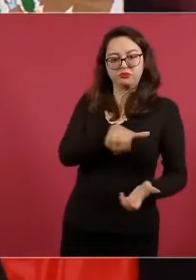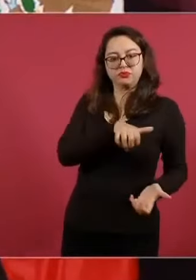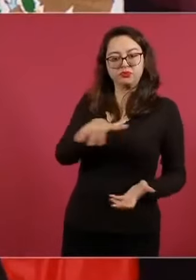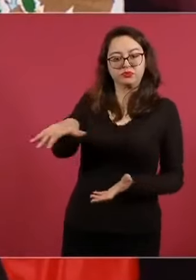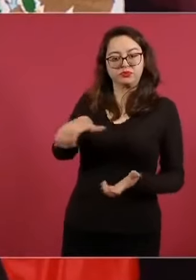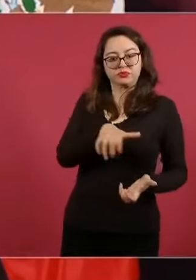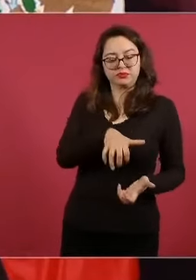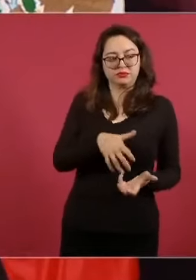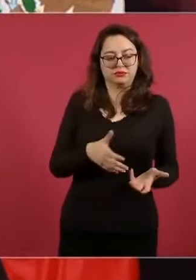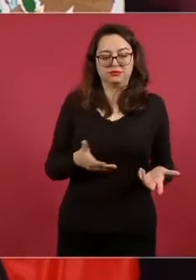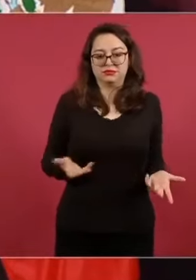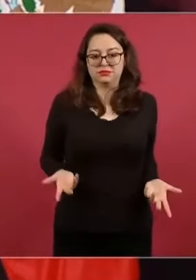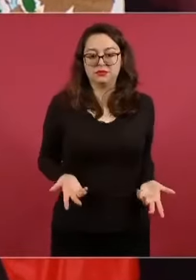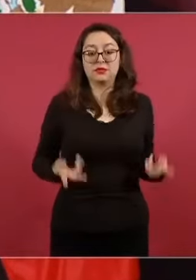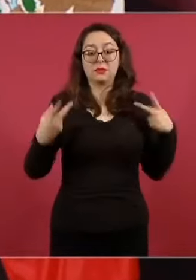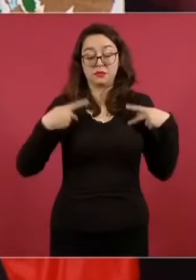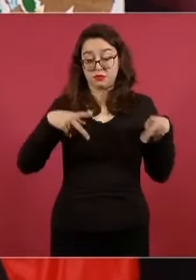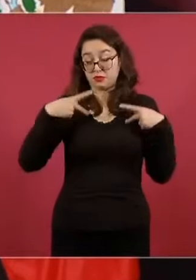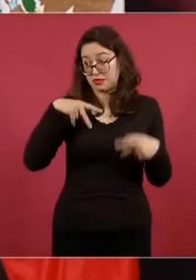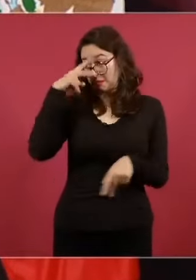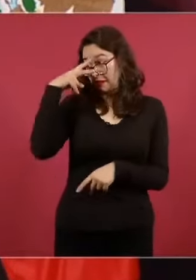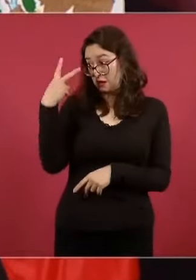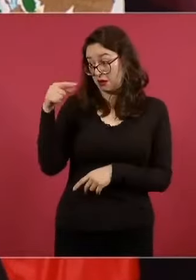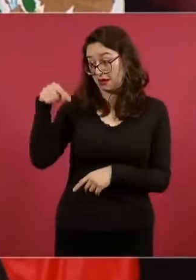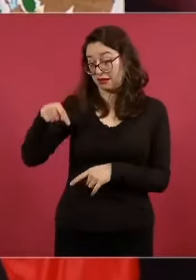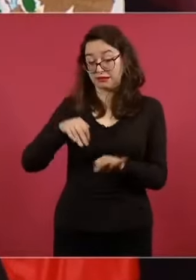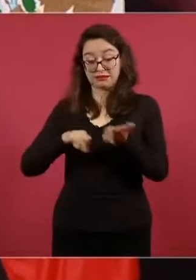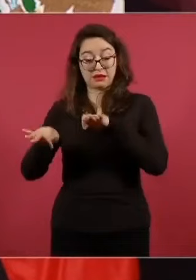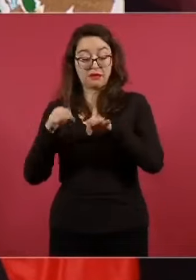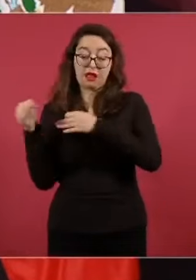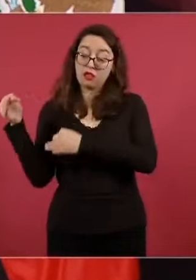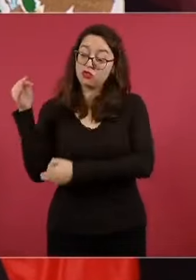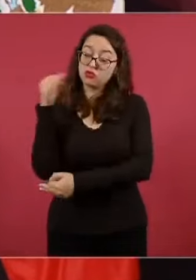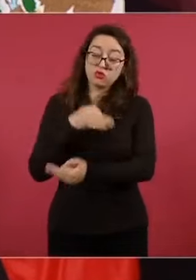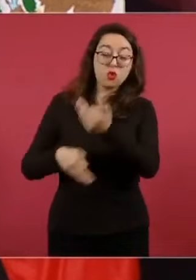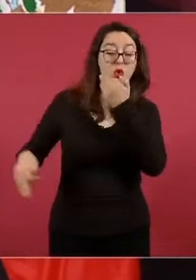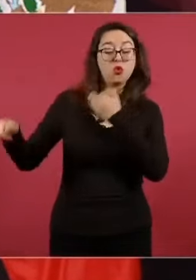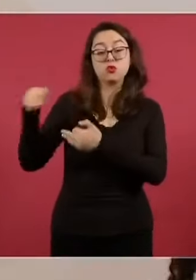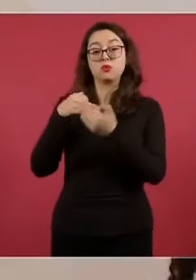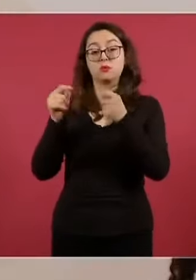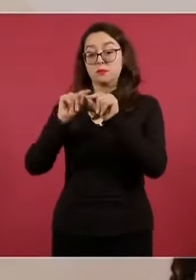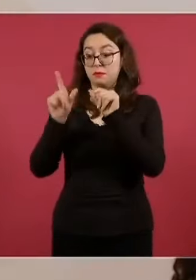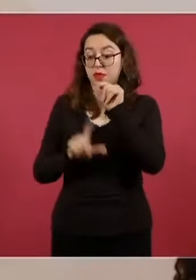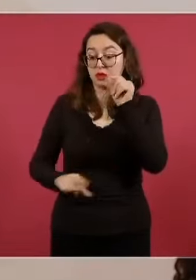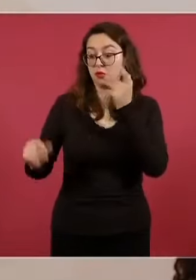trabajan y todos contribuyen al desarrollo del país.